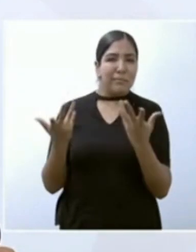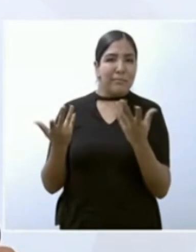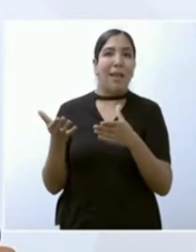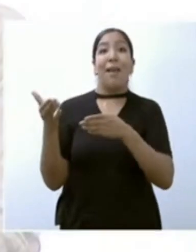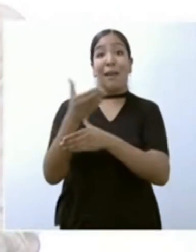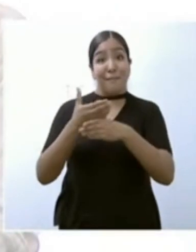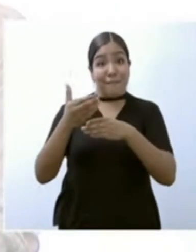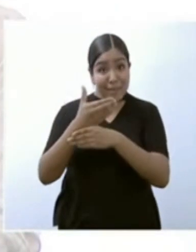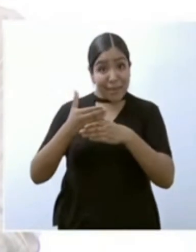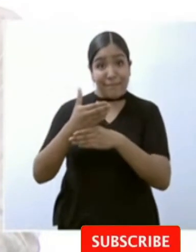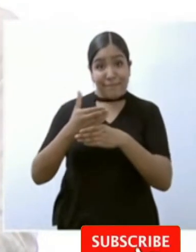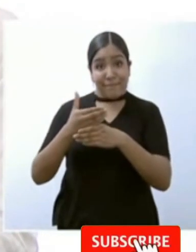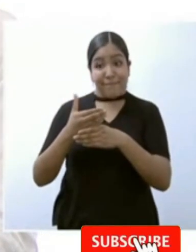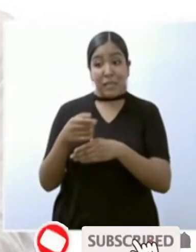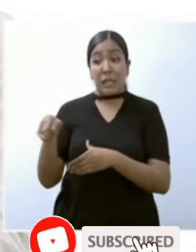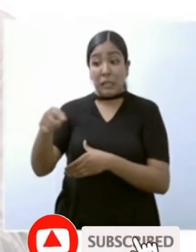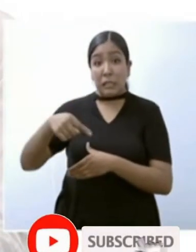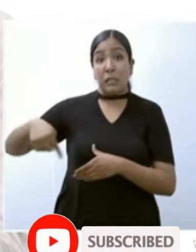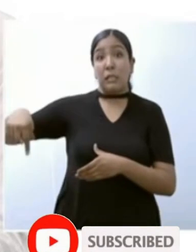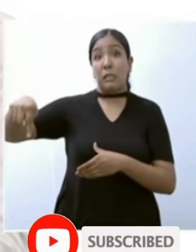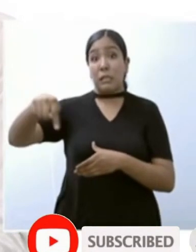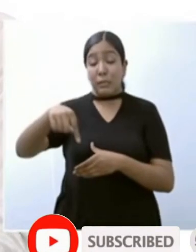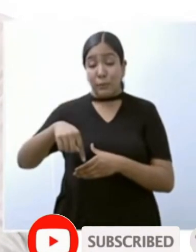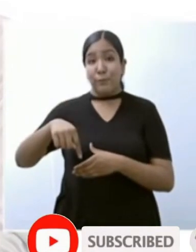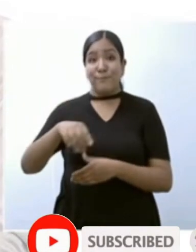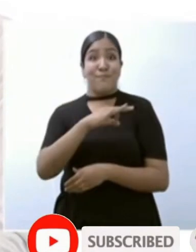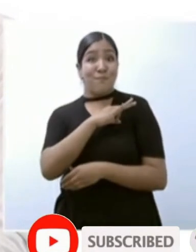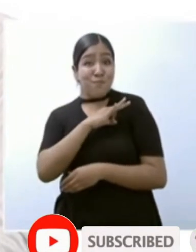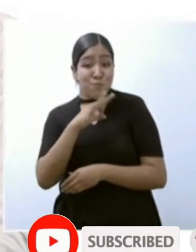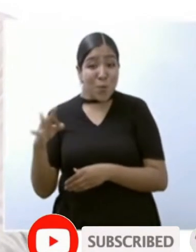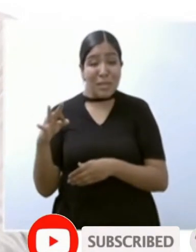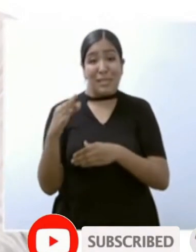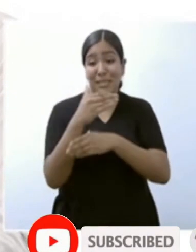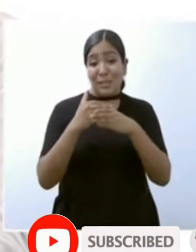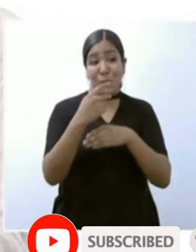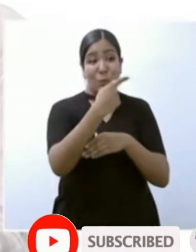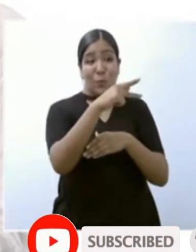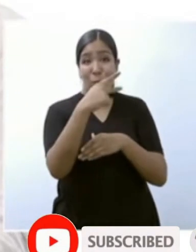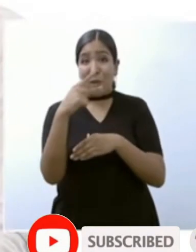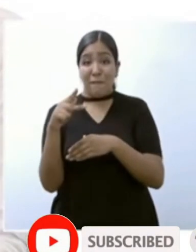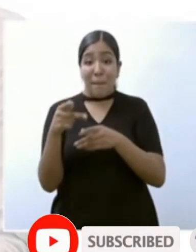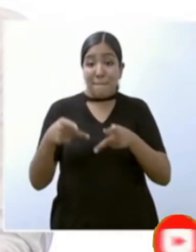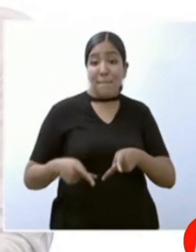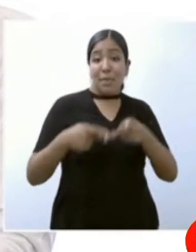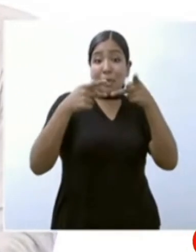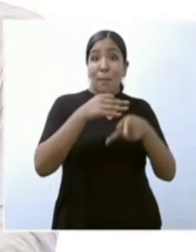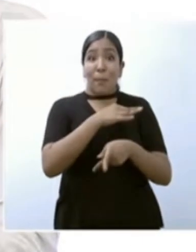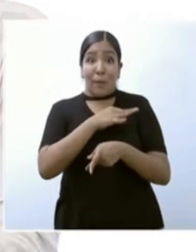van a tener la oportunidad de vender su grano y tienen